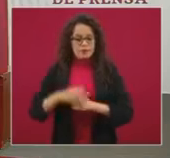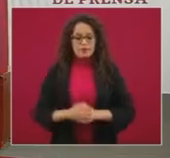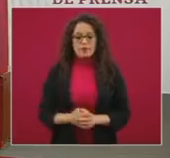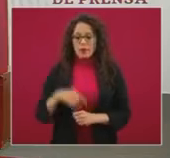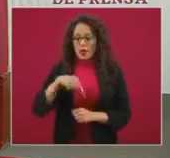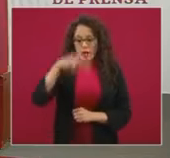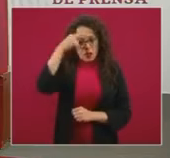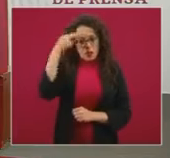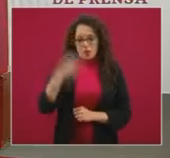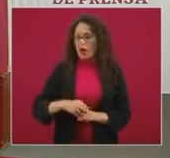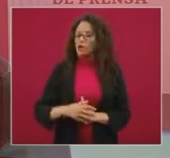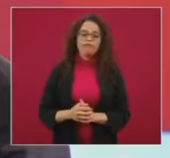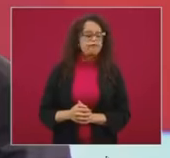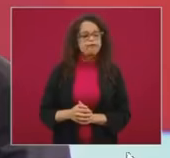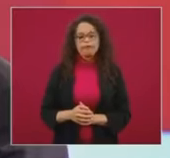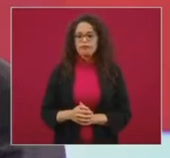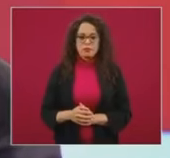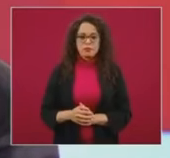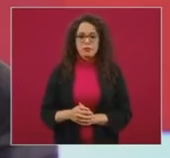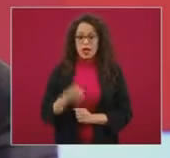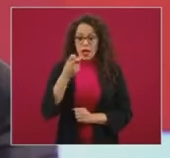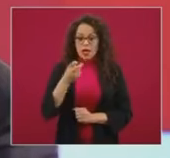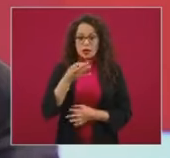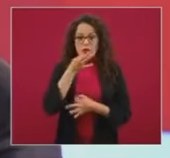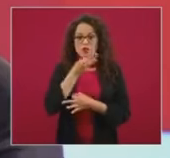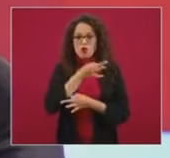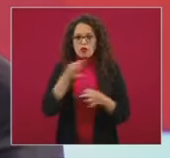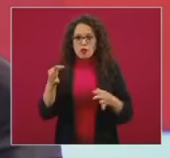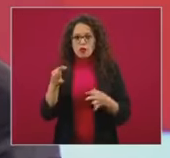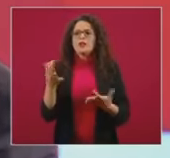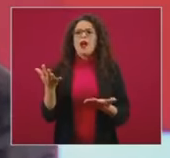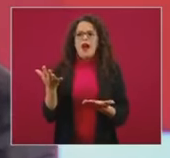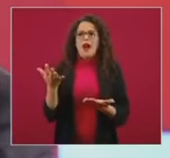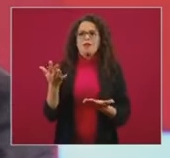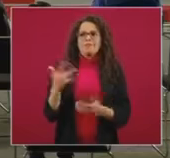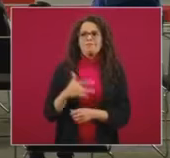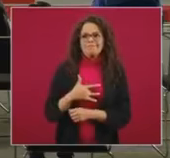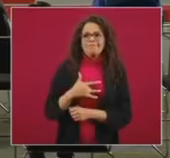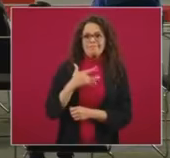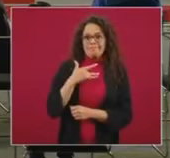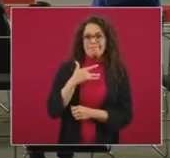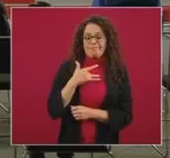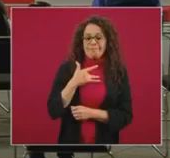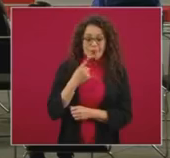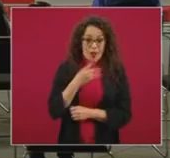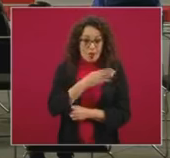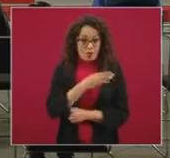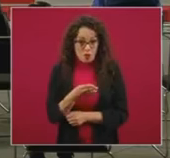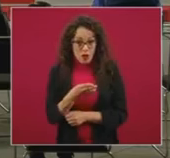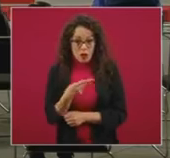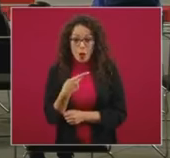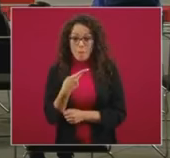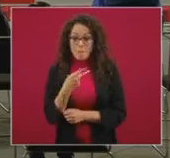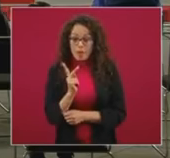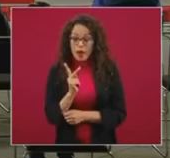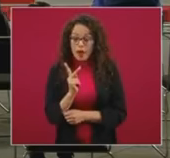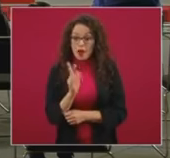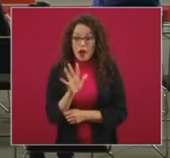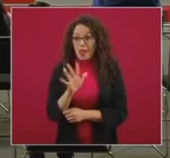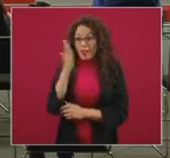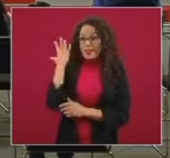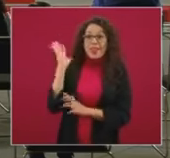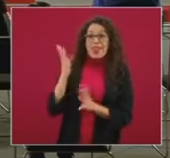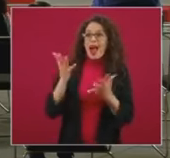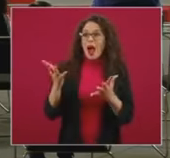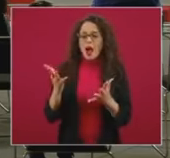México no. Y nos parece una noticia alentadora, sin embargo hay que tomarla con cautela. Todos